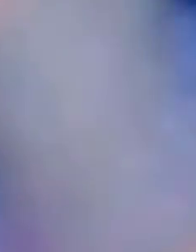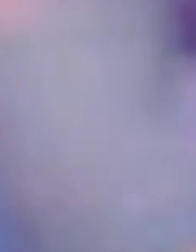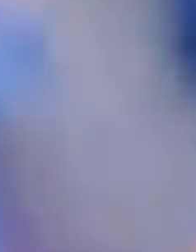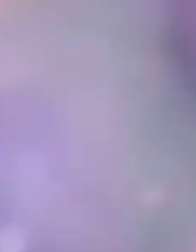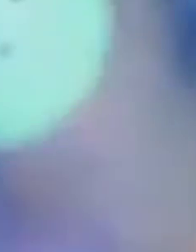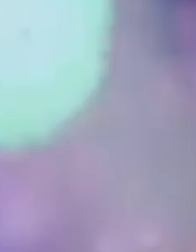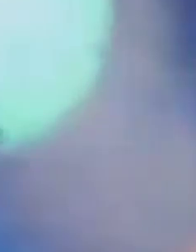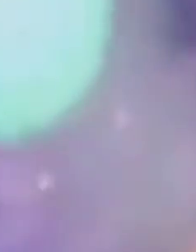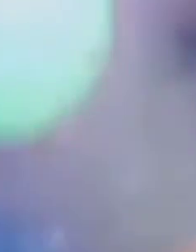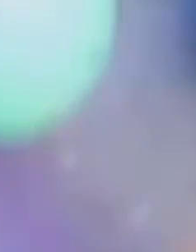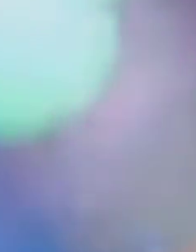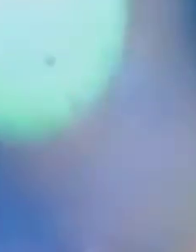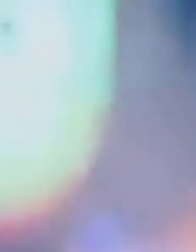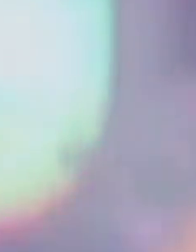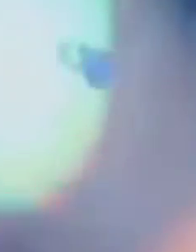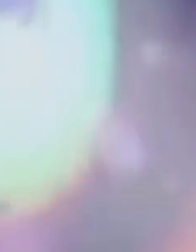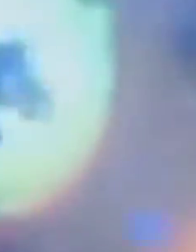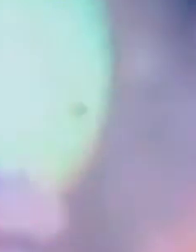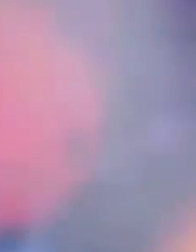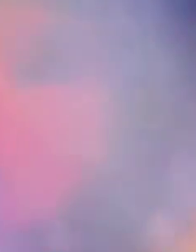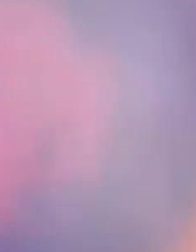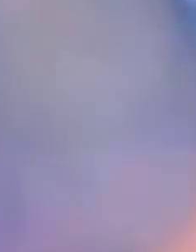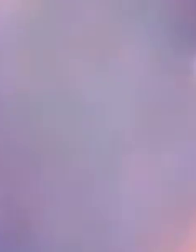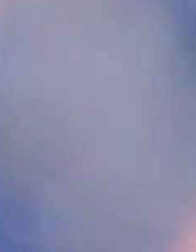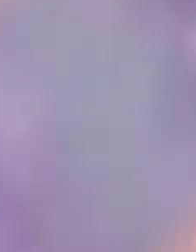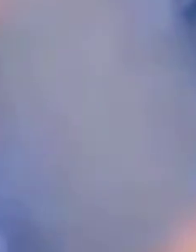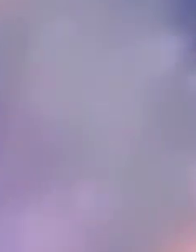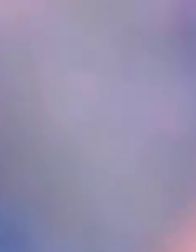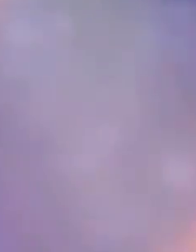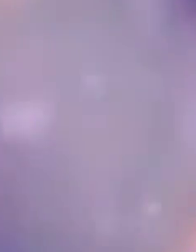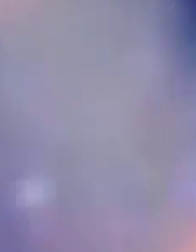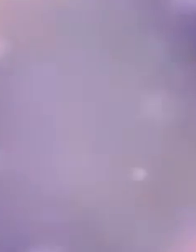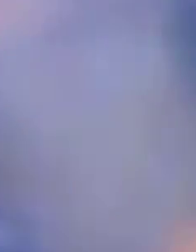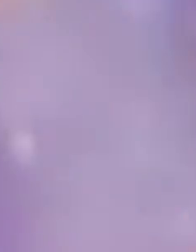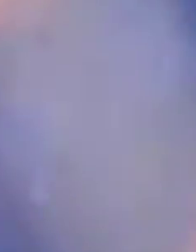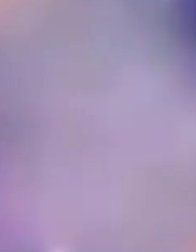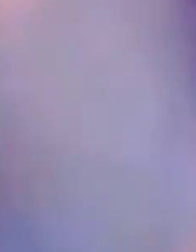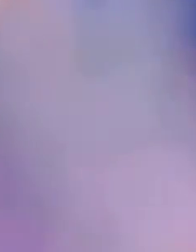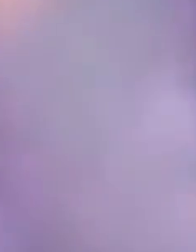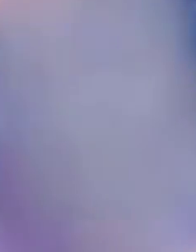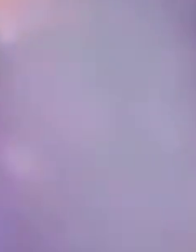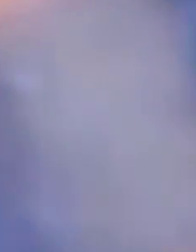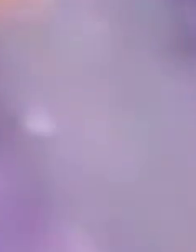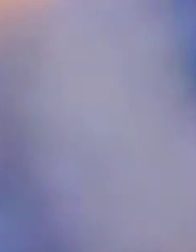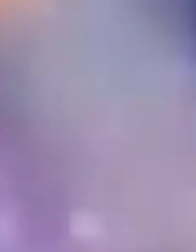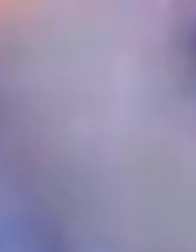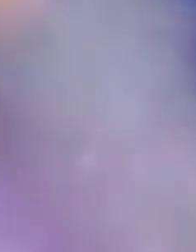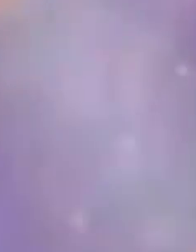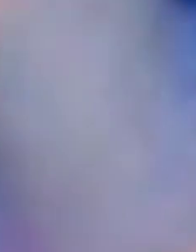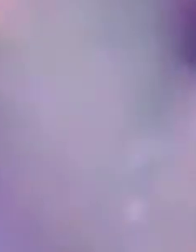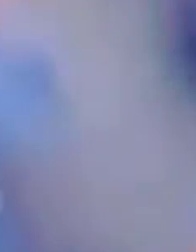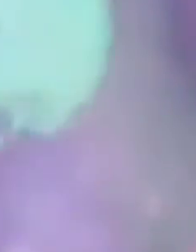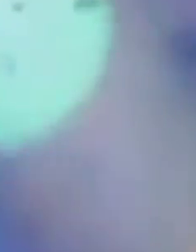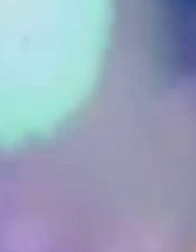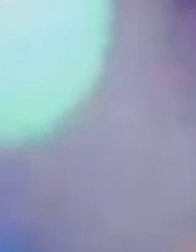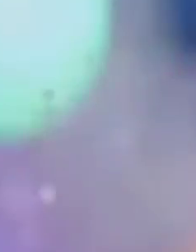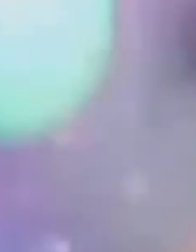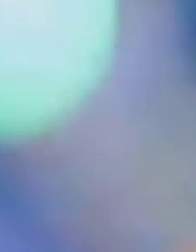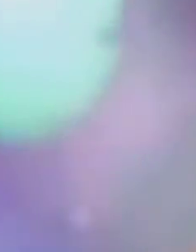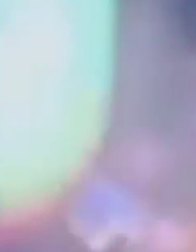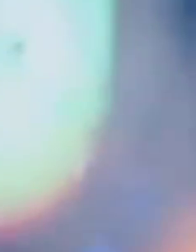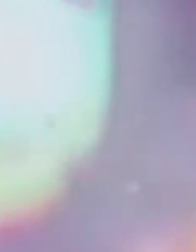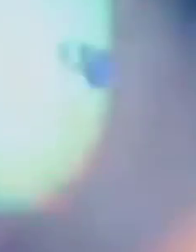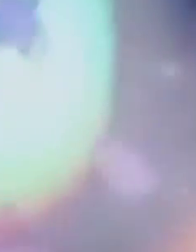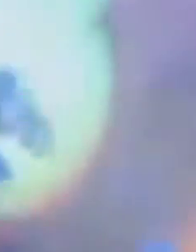siguiendo todas las conferencias, comprendiendo este cambio para que ustedes salgan lo mejor informadas, lo mejor